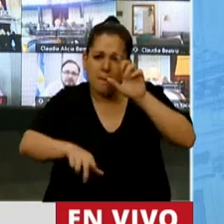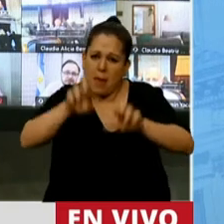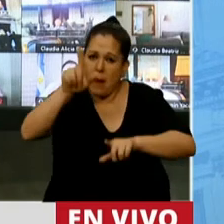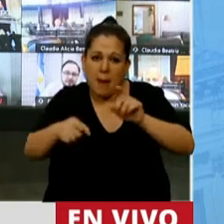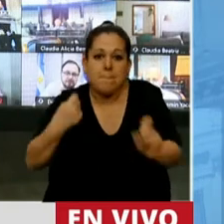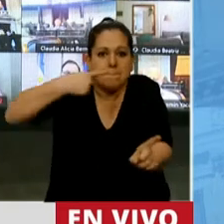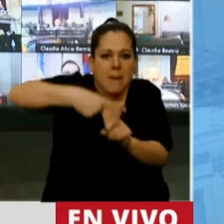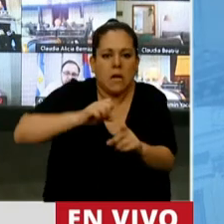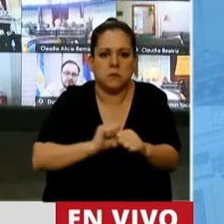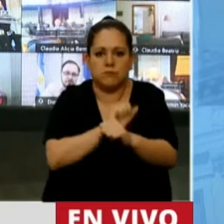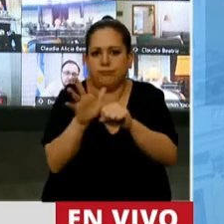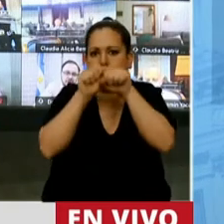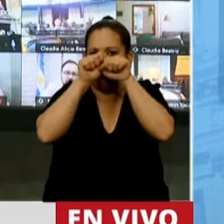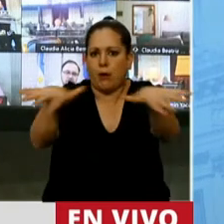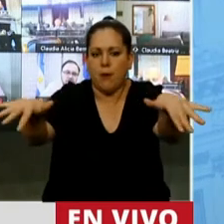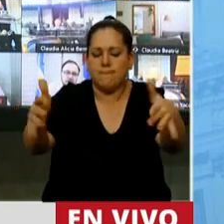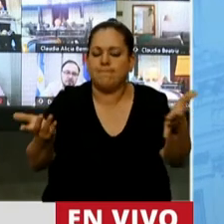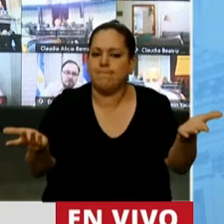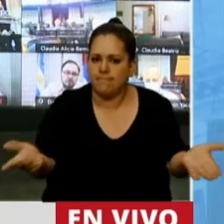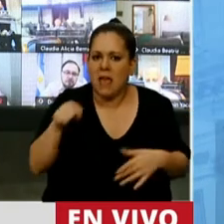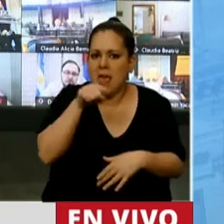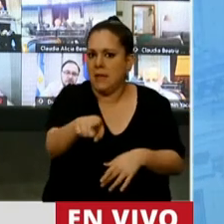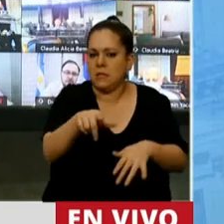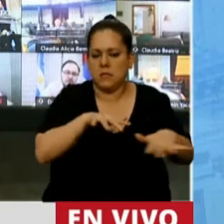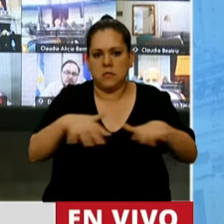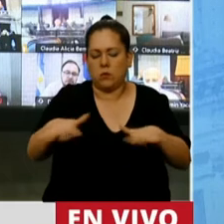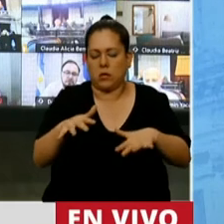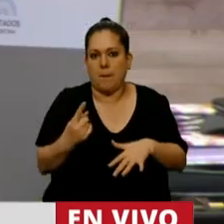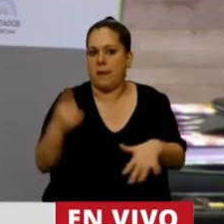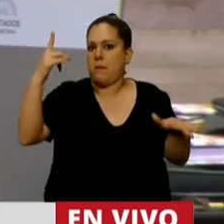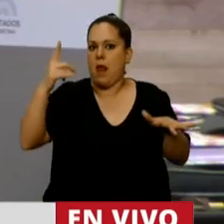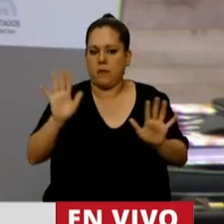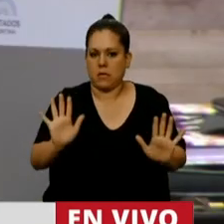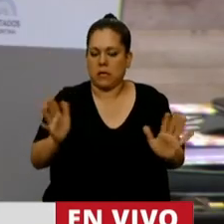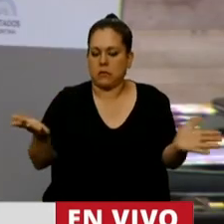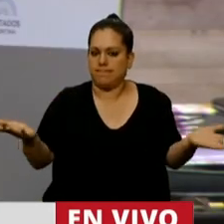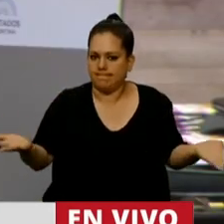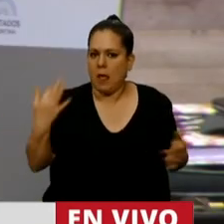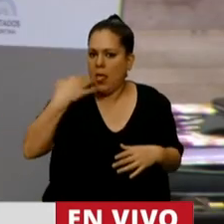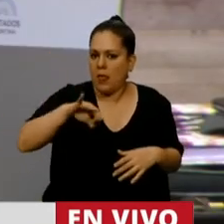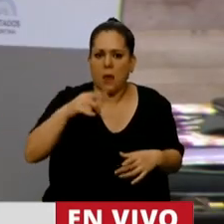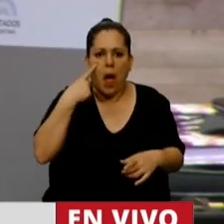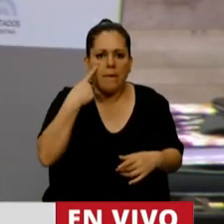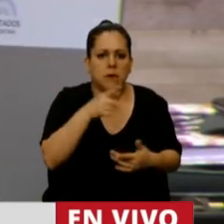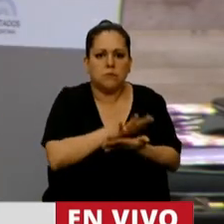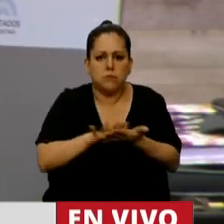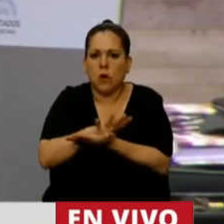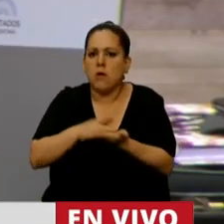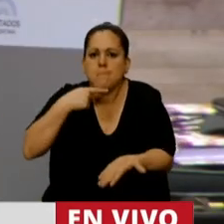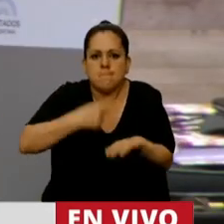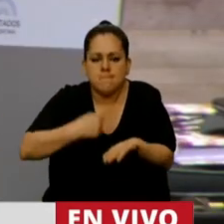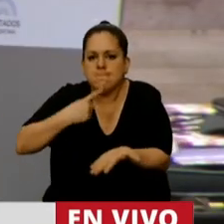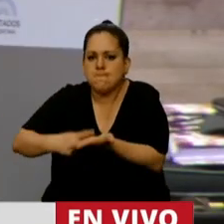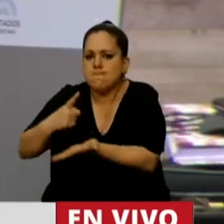De una pandemia que, obviamente, una situación inédita que genera también buscar respuestas inéditas para poder